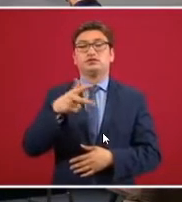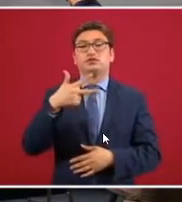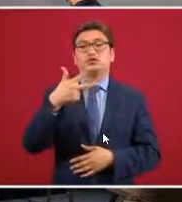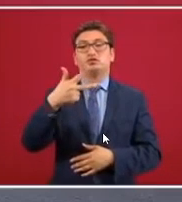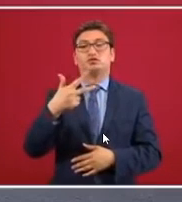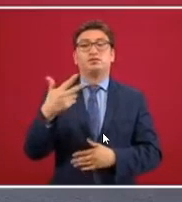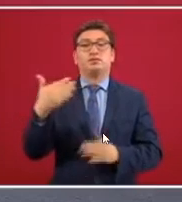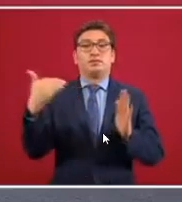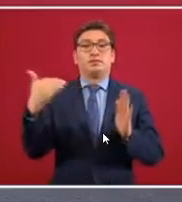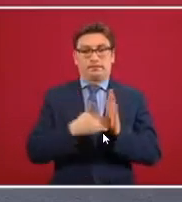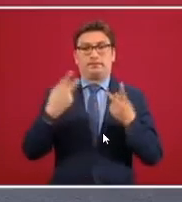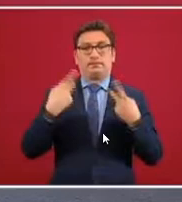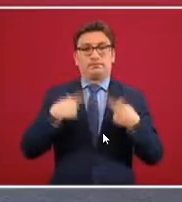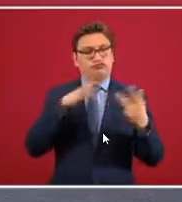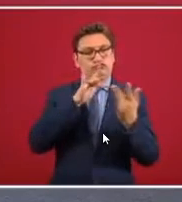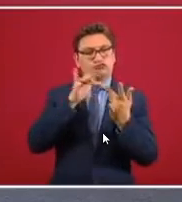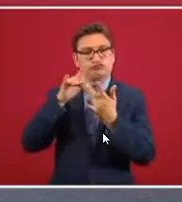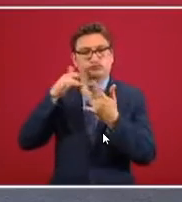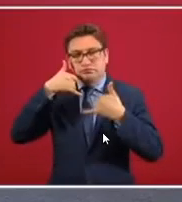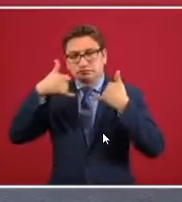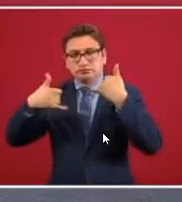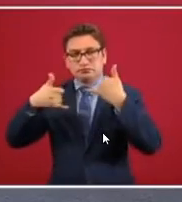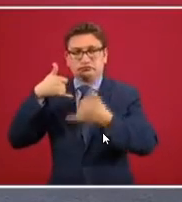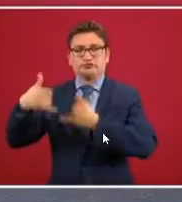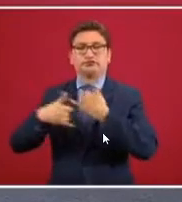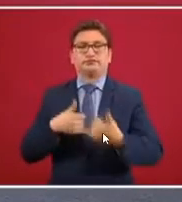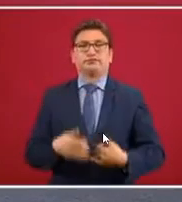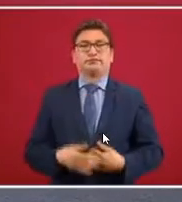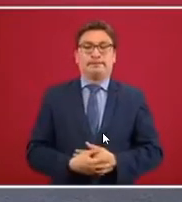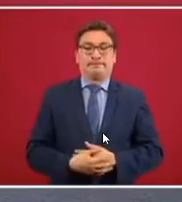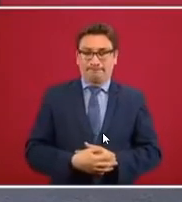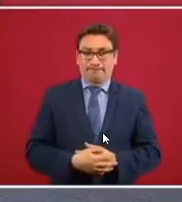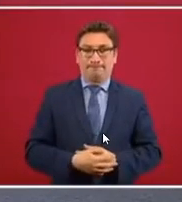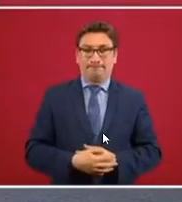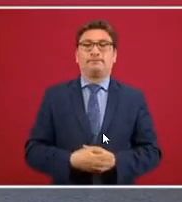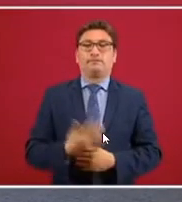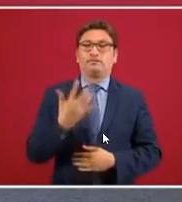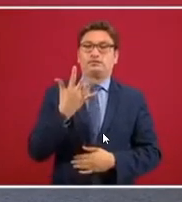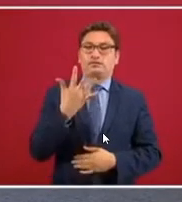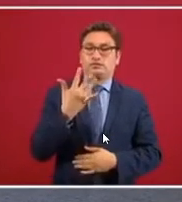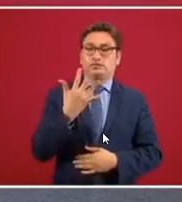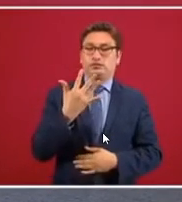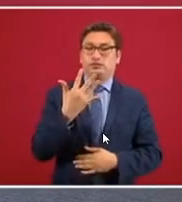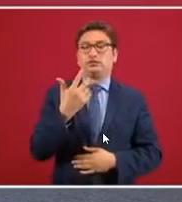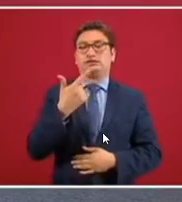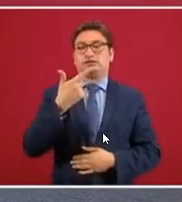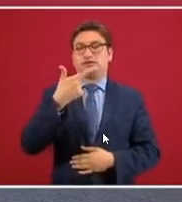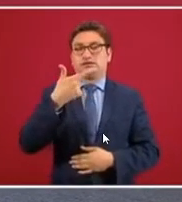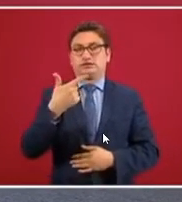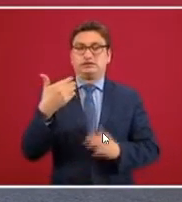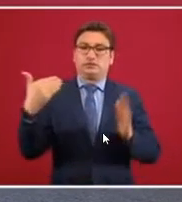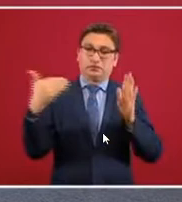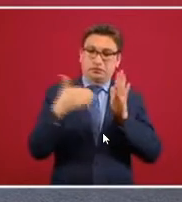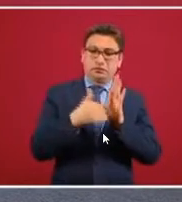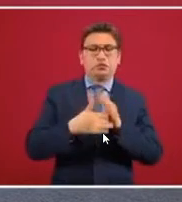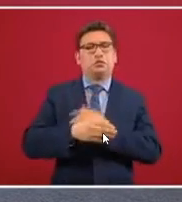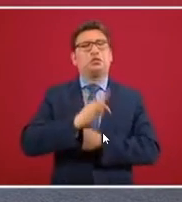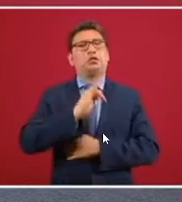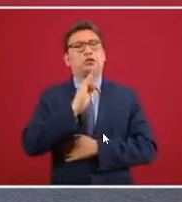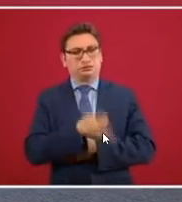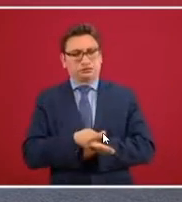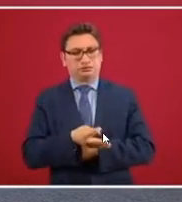telefónicos, de los cuales 57 mil han aceptado